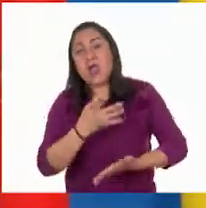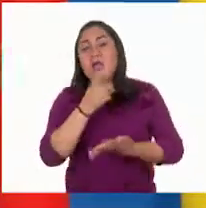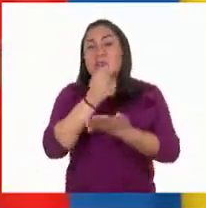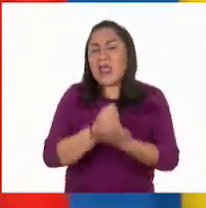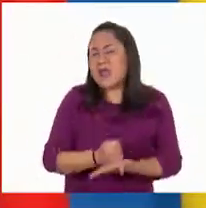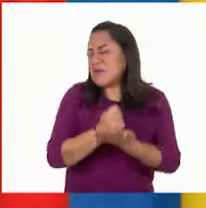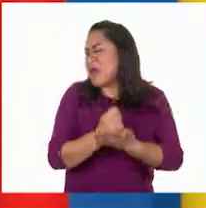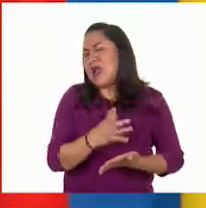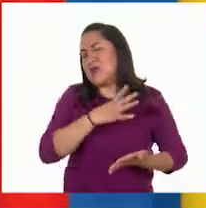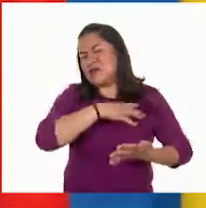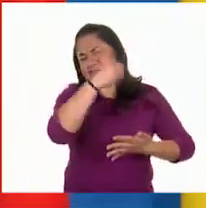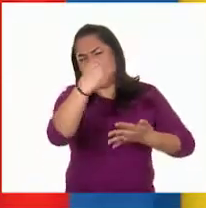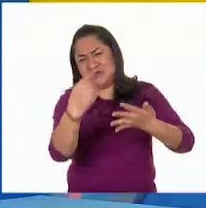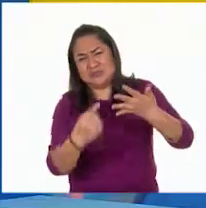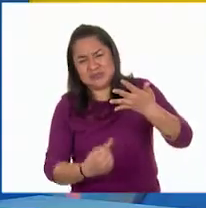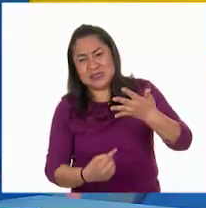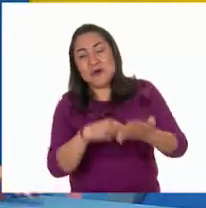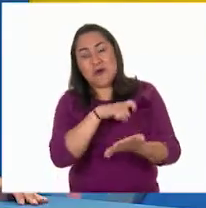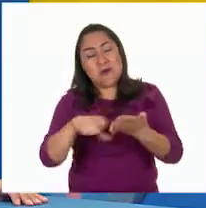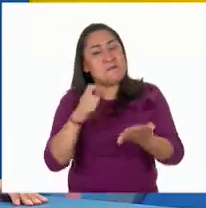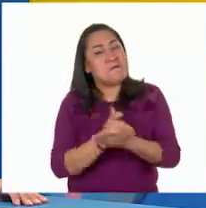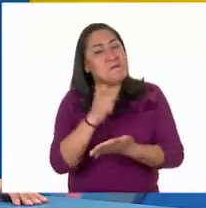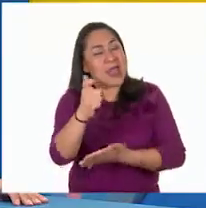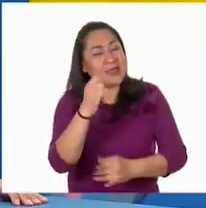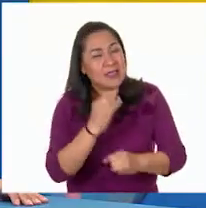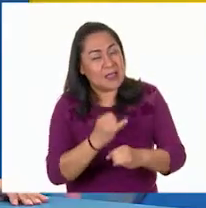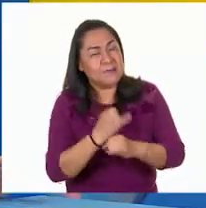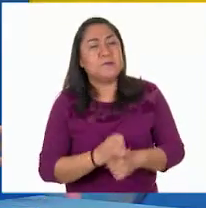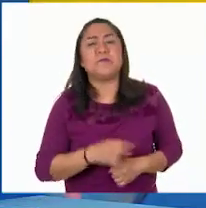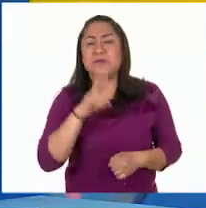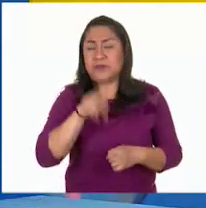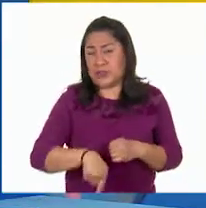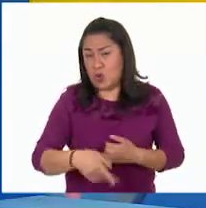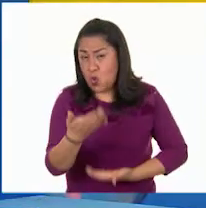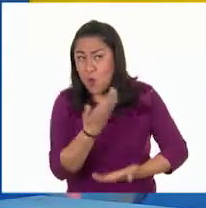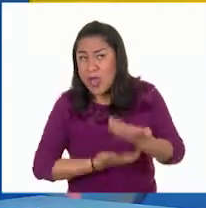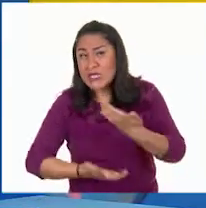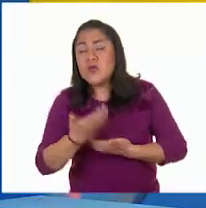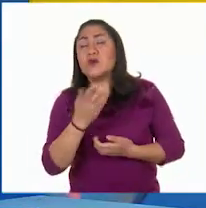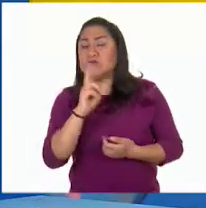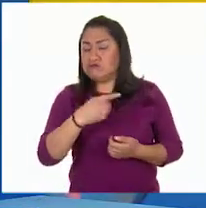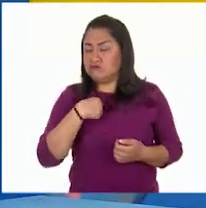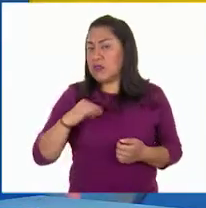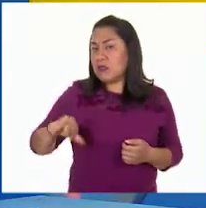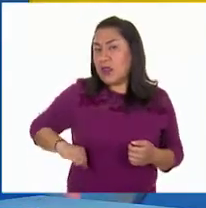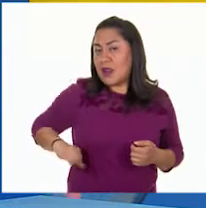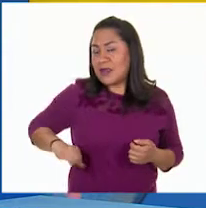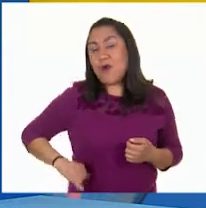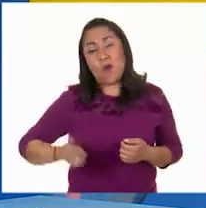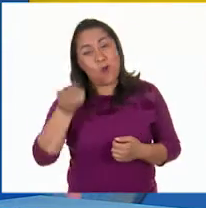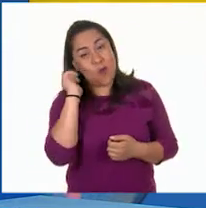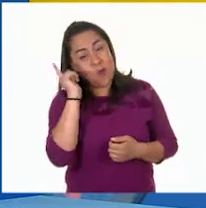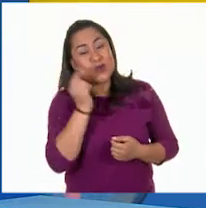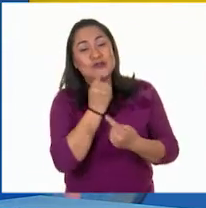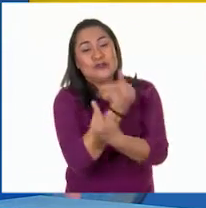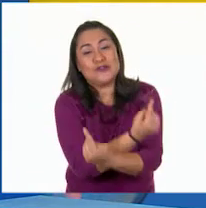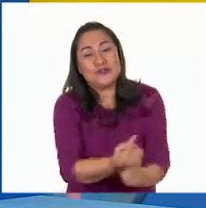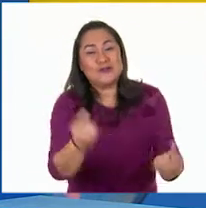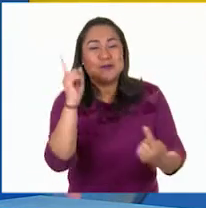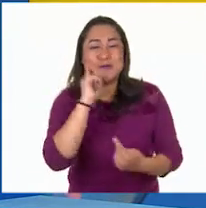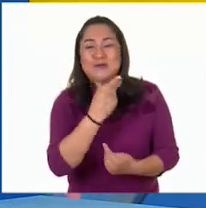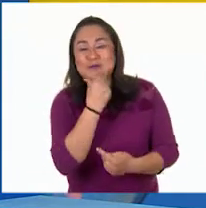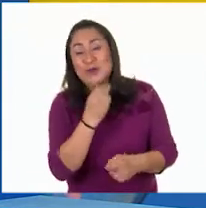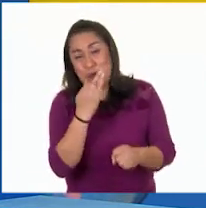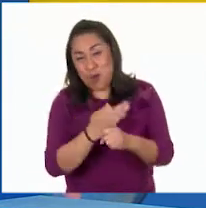entre muchas opciones más. Esto del comercio me ha parecido sumamente interesante y espero que a las niñas y los niños que nos